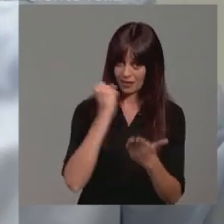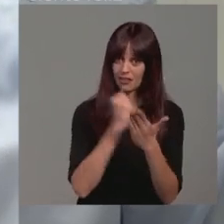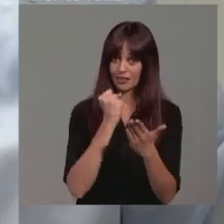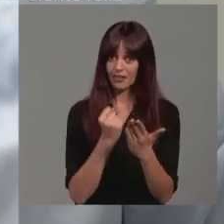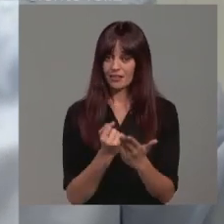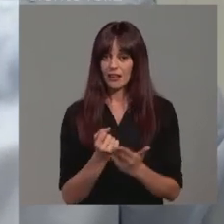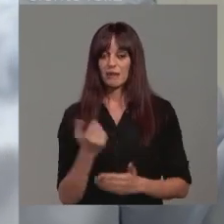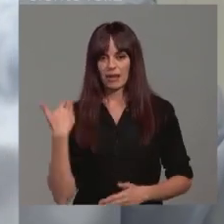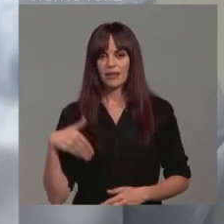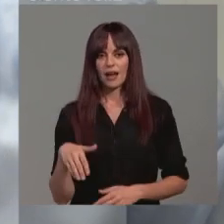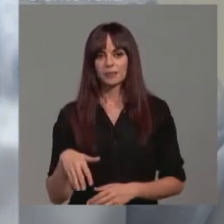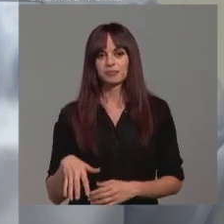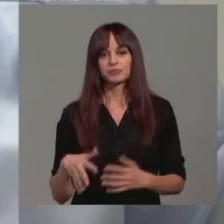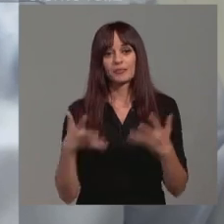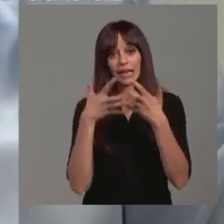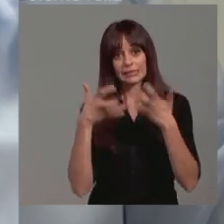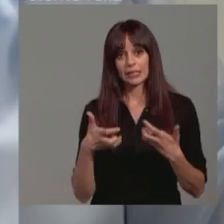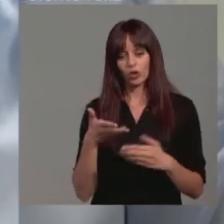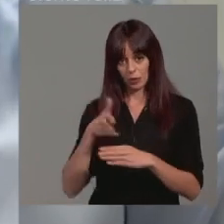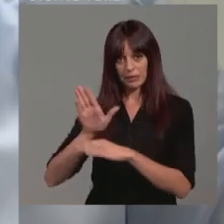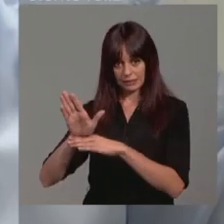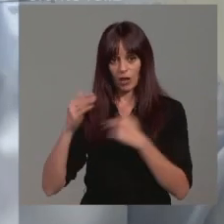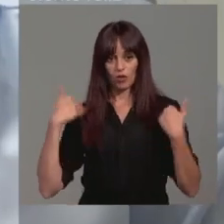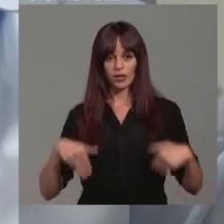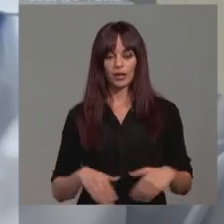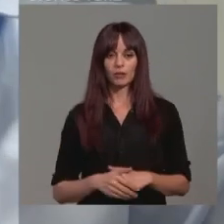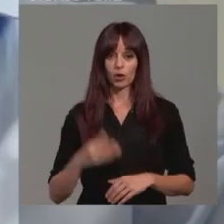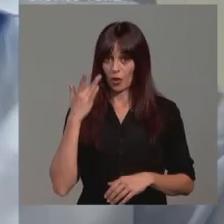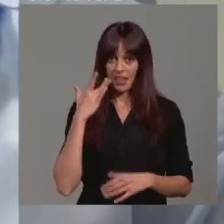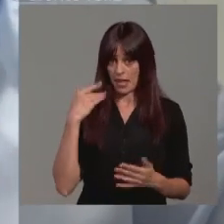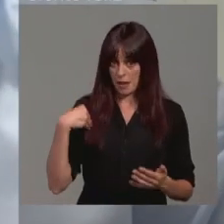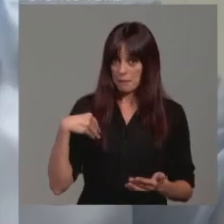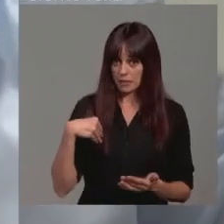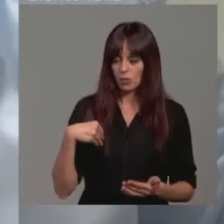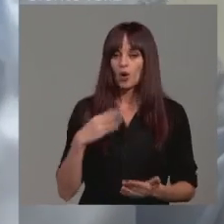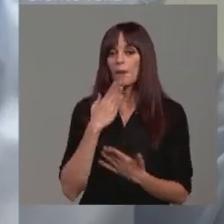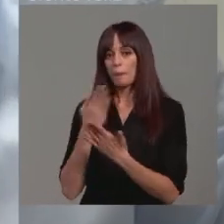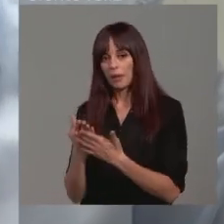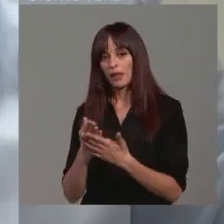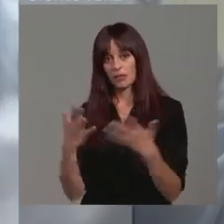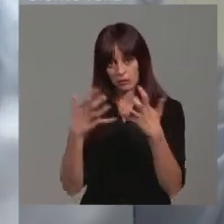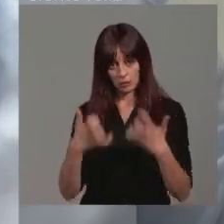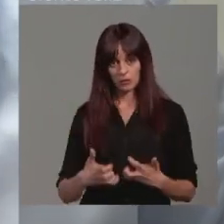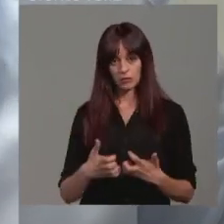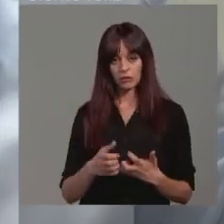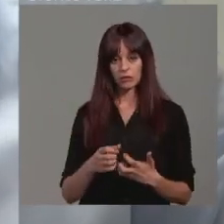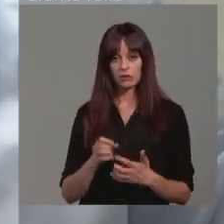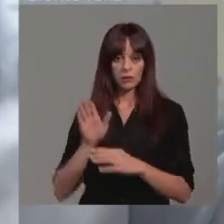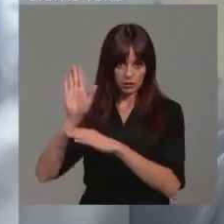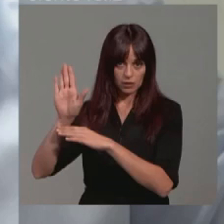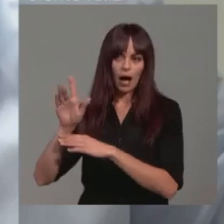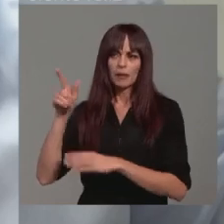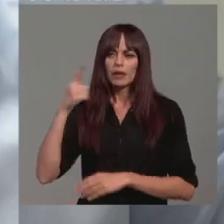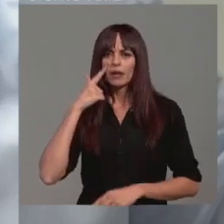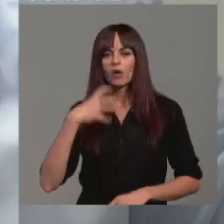Ya hemos presentado el escrito pertinente, bueno, lo solicitamos en el mismo día, pues bueno, preguntándole al